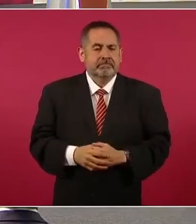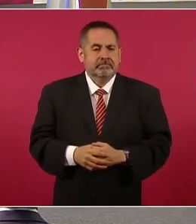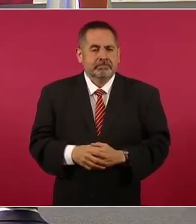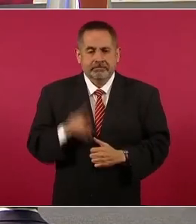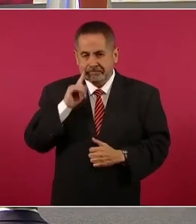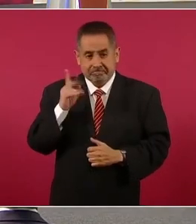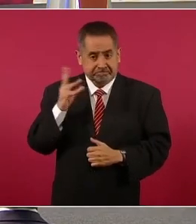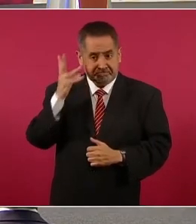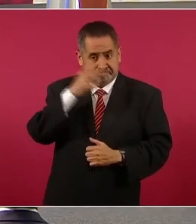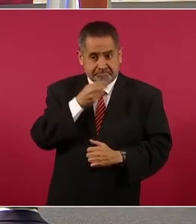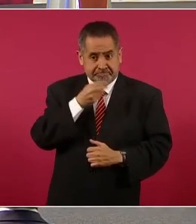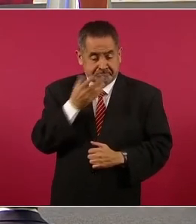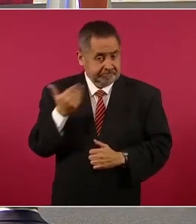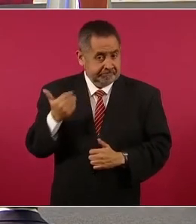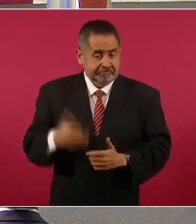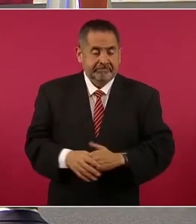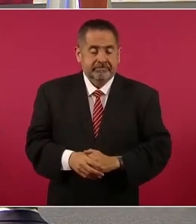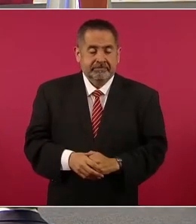bellísimo.